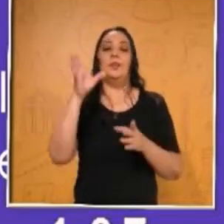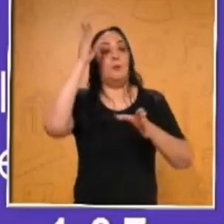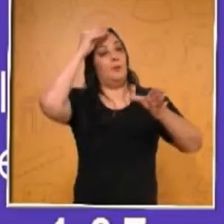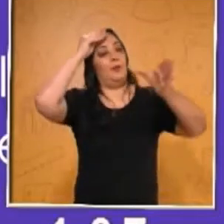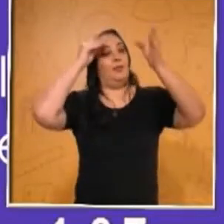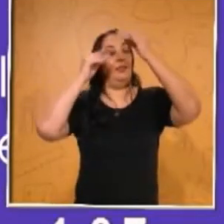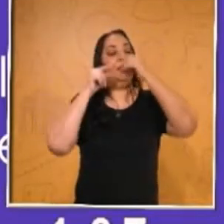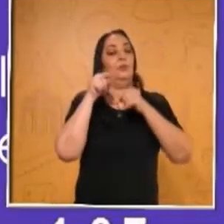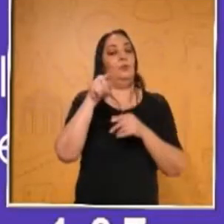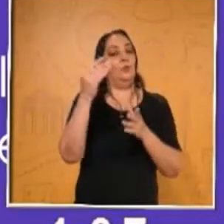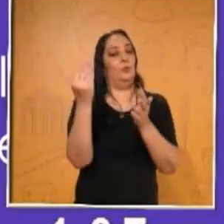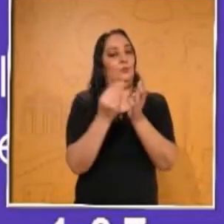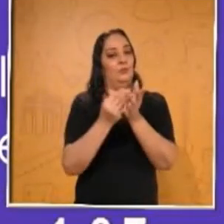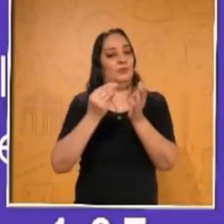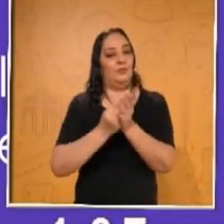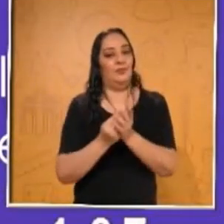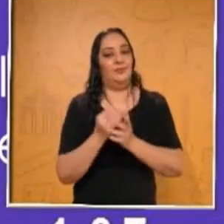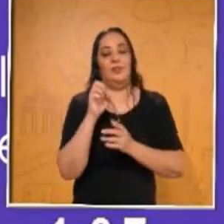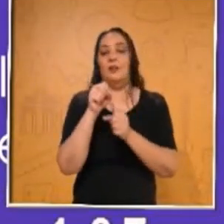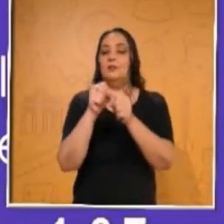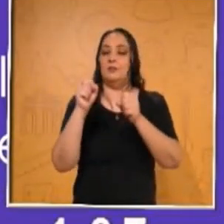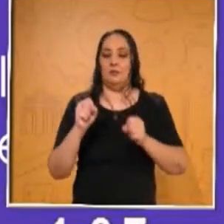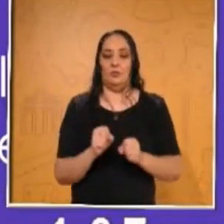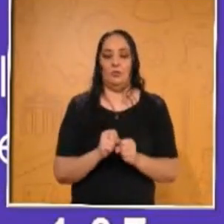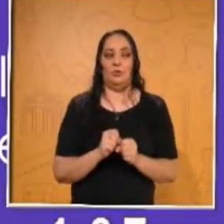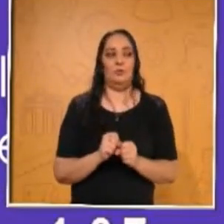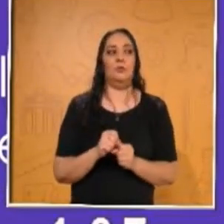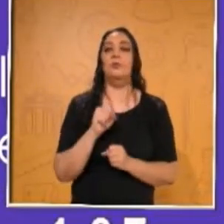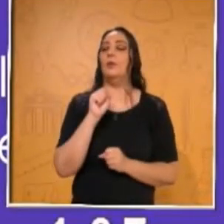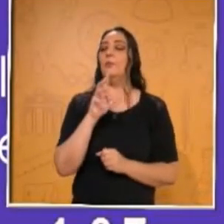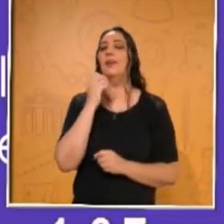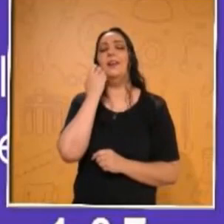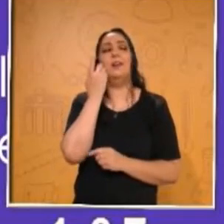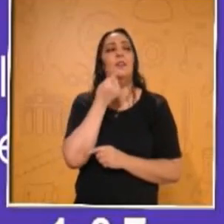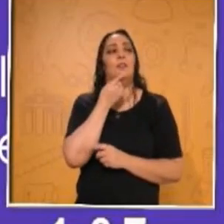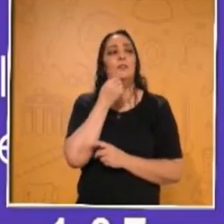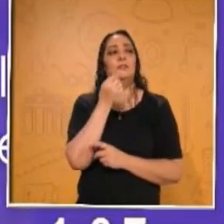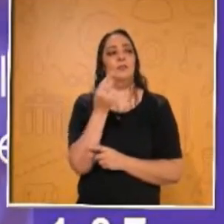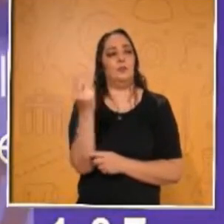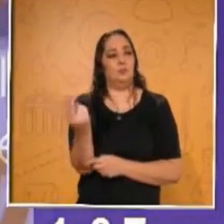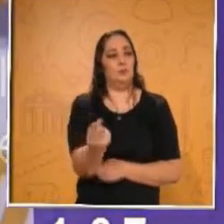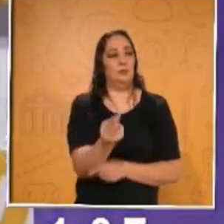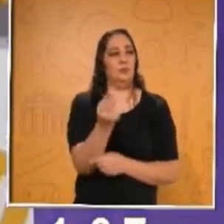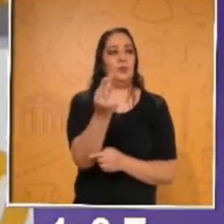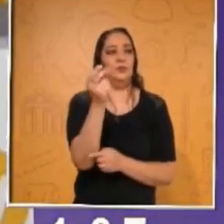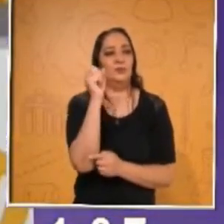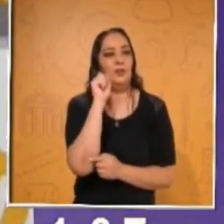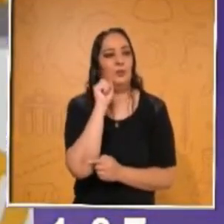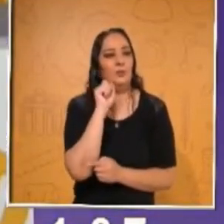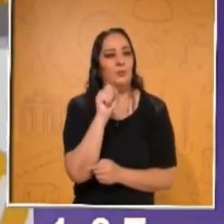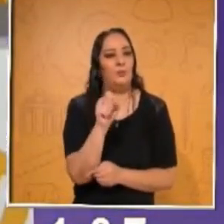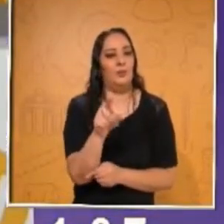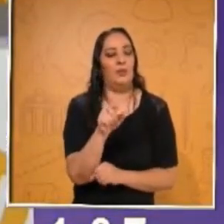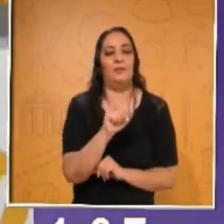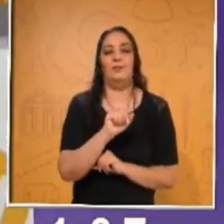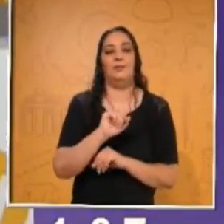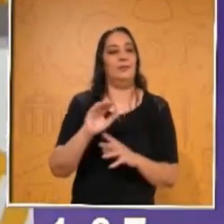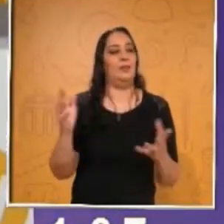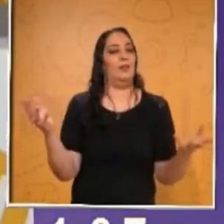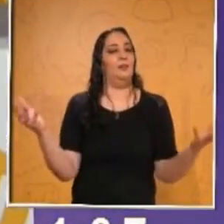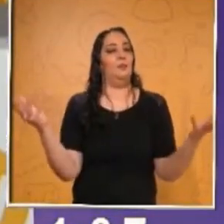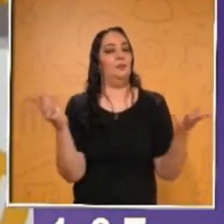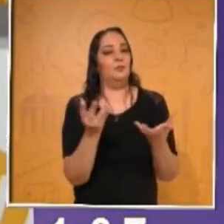clases. Además, se me pasaba a comentarles a todos ustedes que de igual manera como lo hemos estado